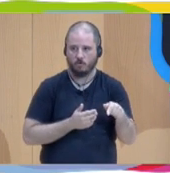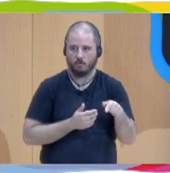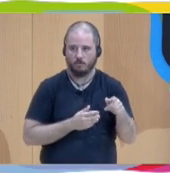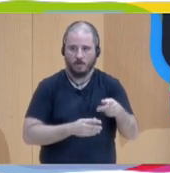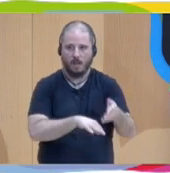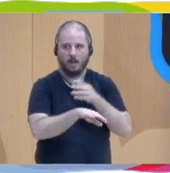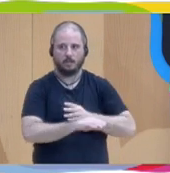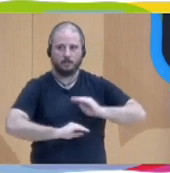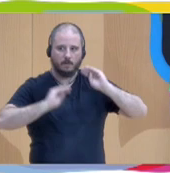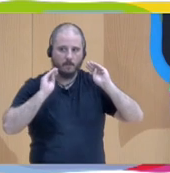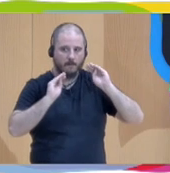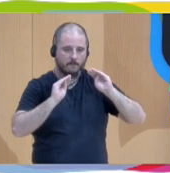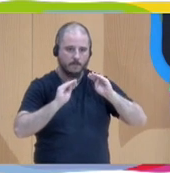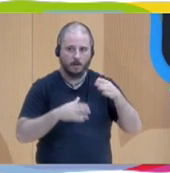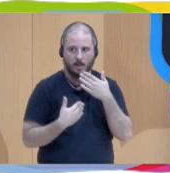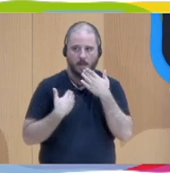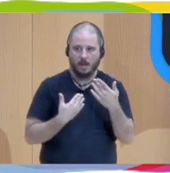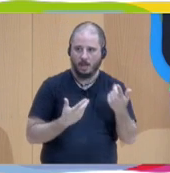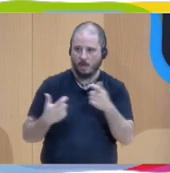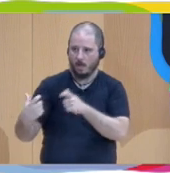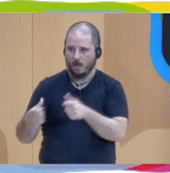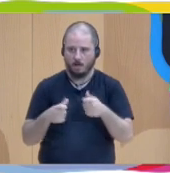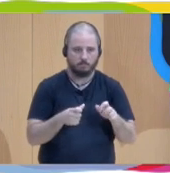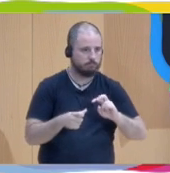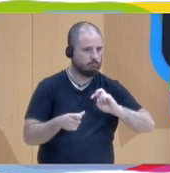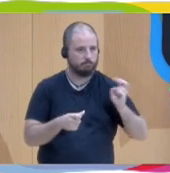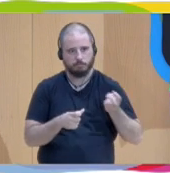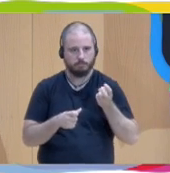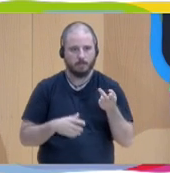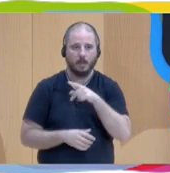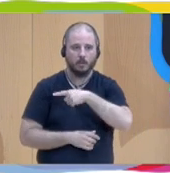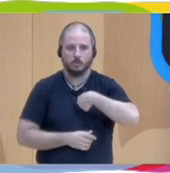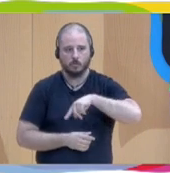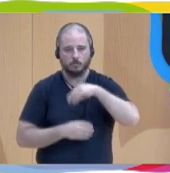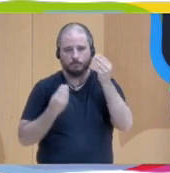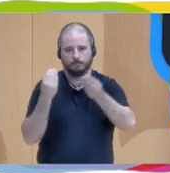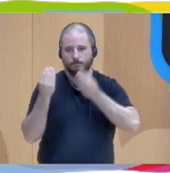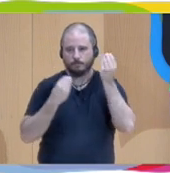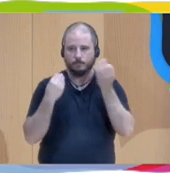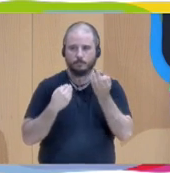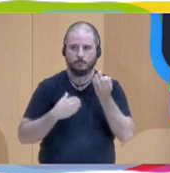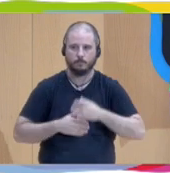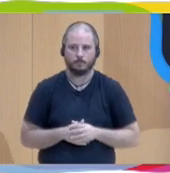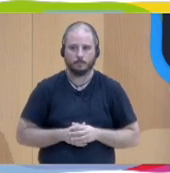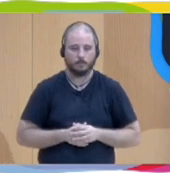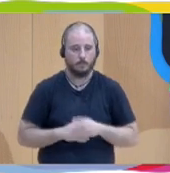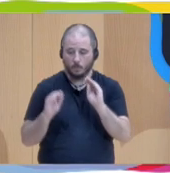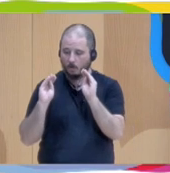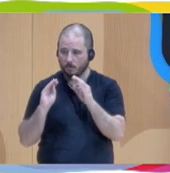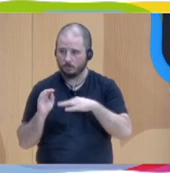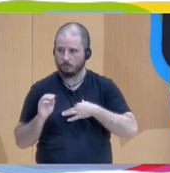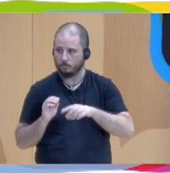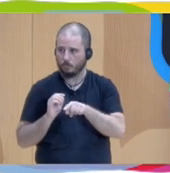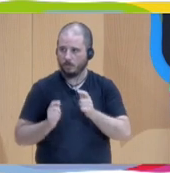a través de varias disciplinas y nosotros pensamos que la formación puede ser la